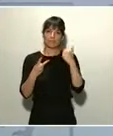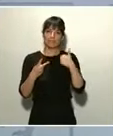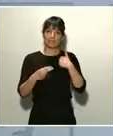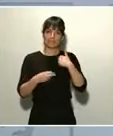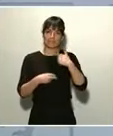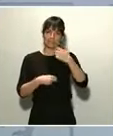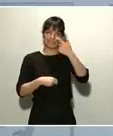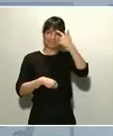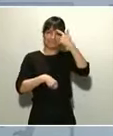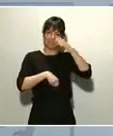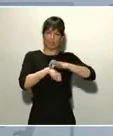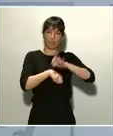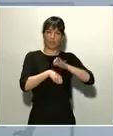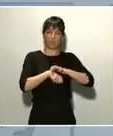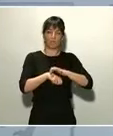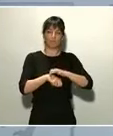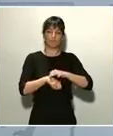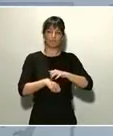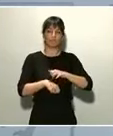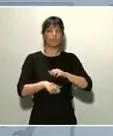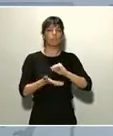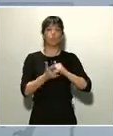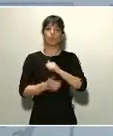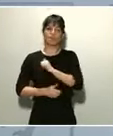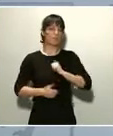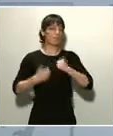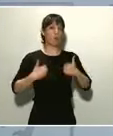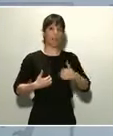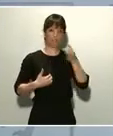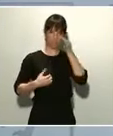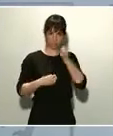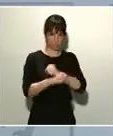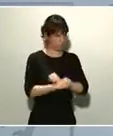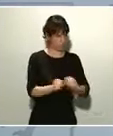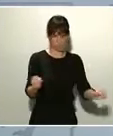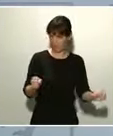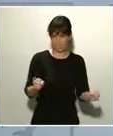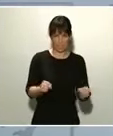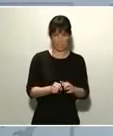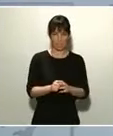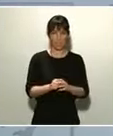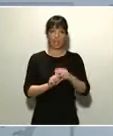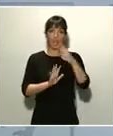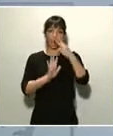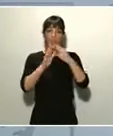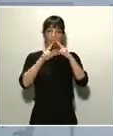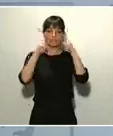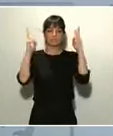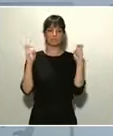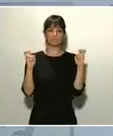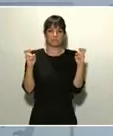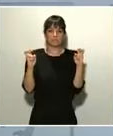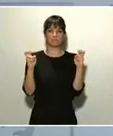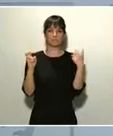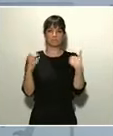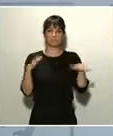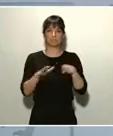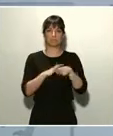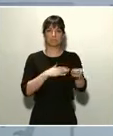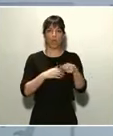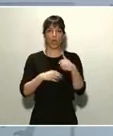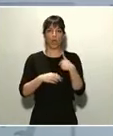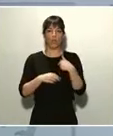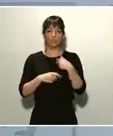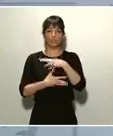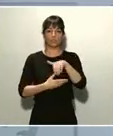soluciones individuales imposibles, que rompe las normas de confinamiento, que consume bulos, noticias engañosas que